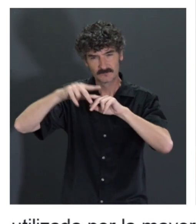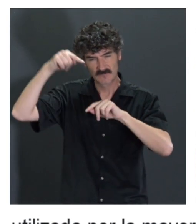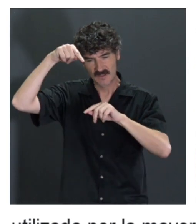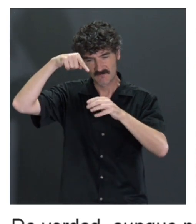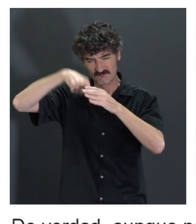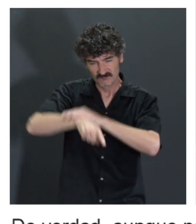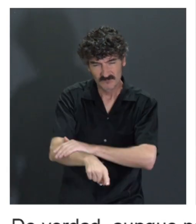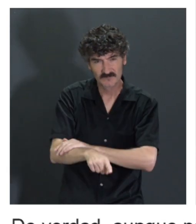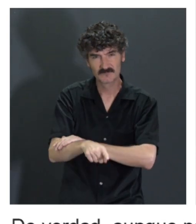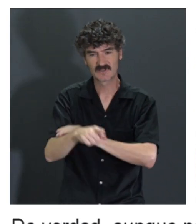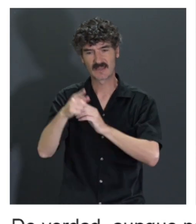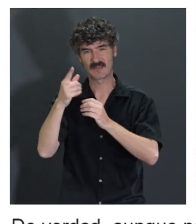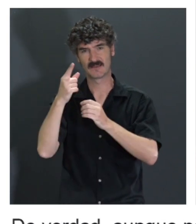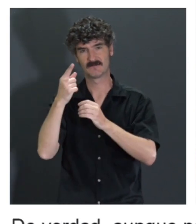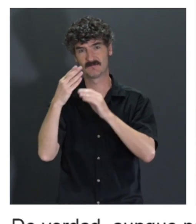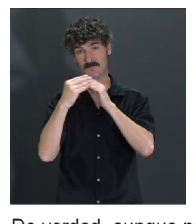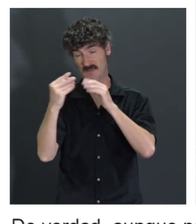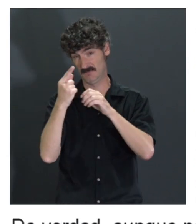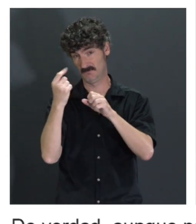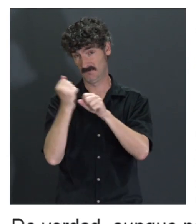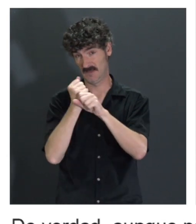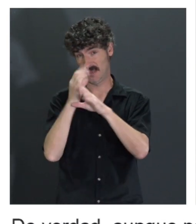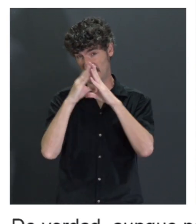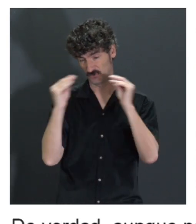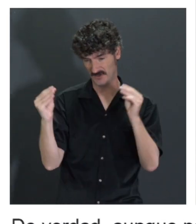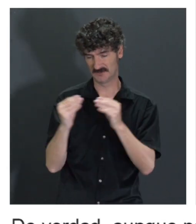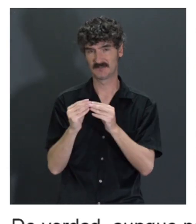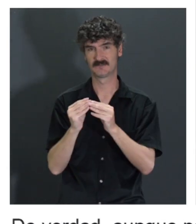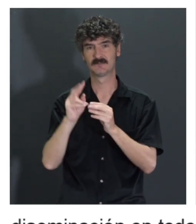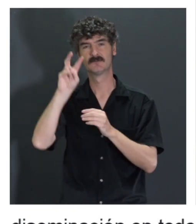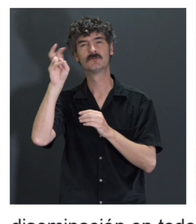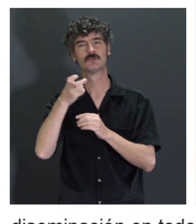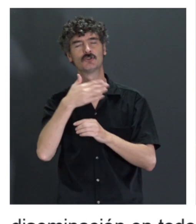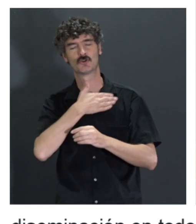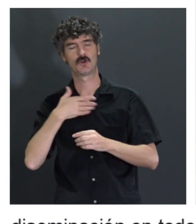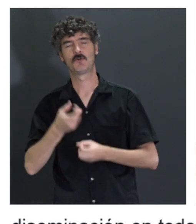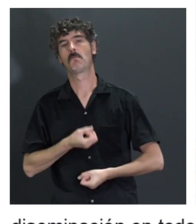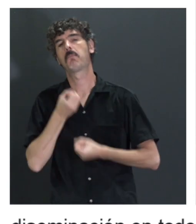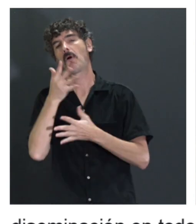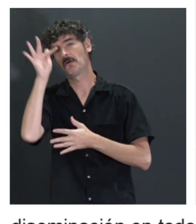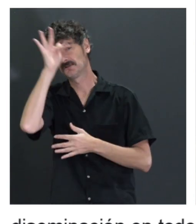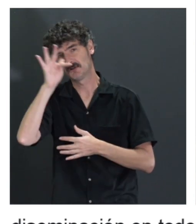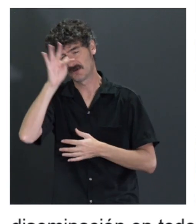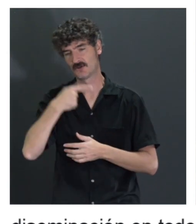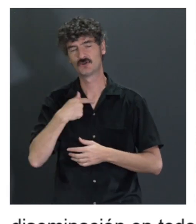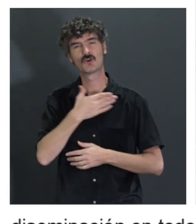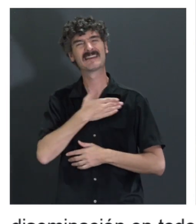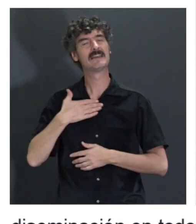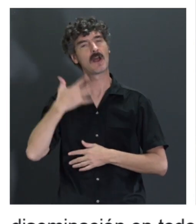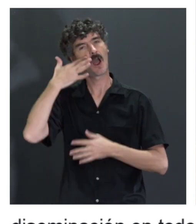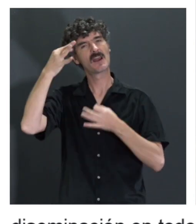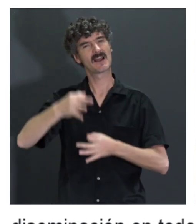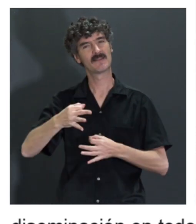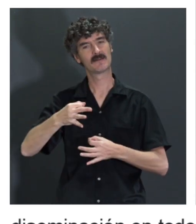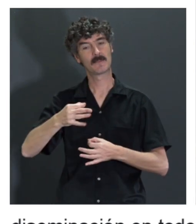que las teorías están muy bien y las WACA y las ARIA y tal, yo se las puedo contar y estupendo, pero realmente hasta que ellos